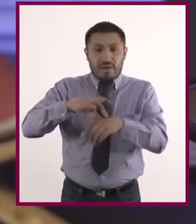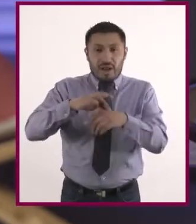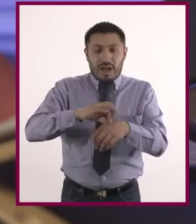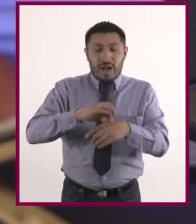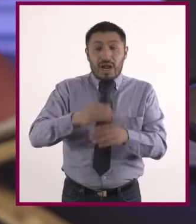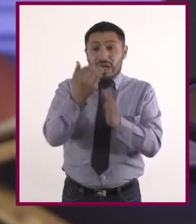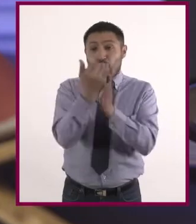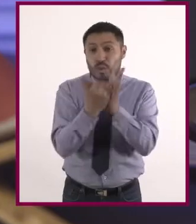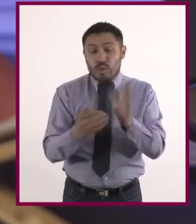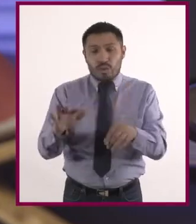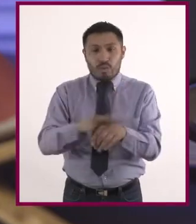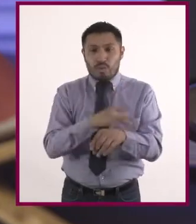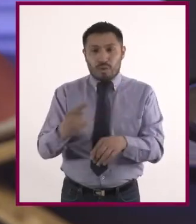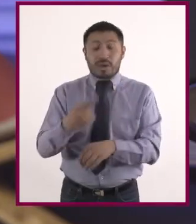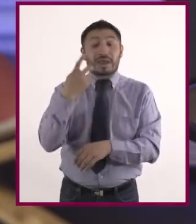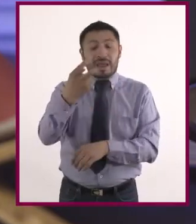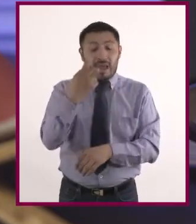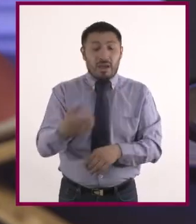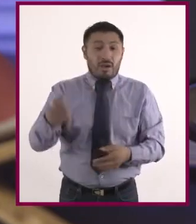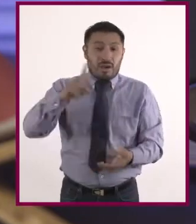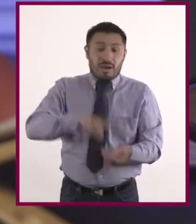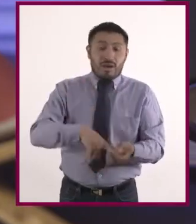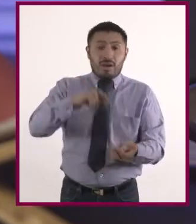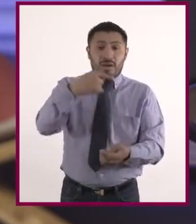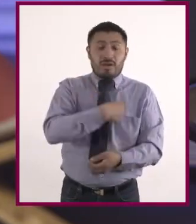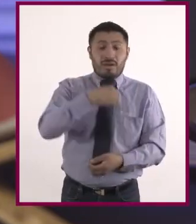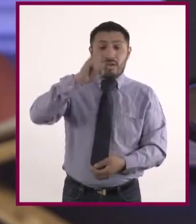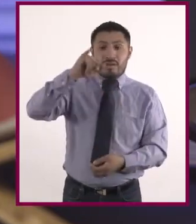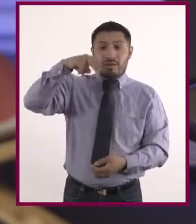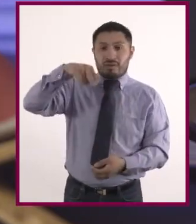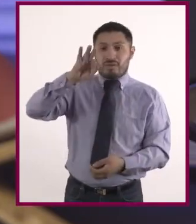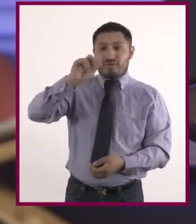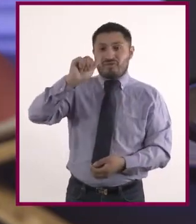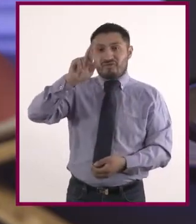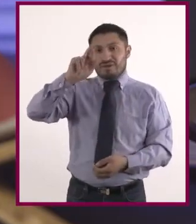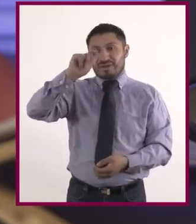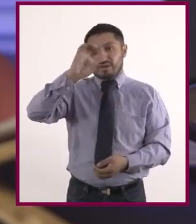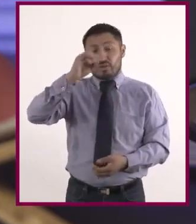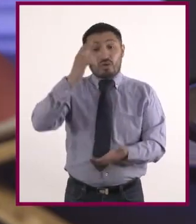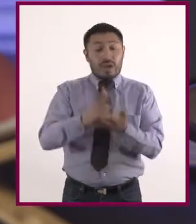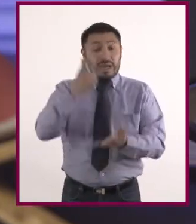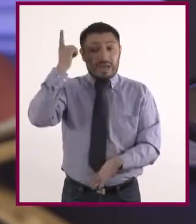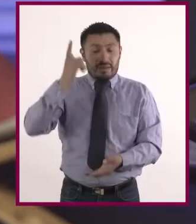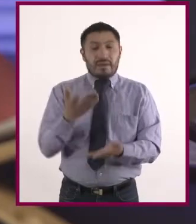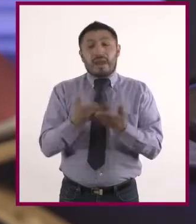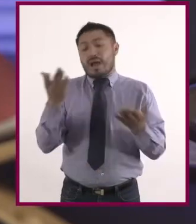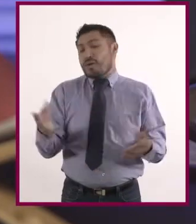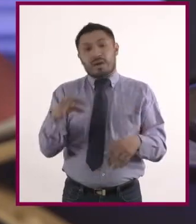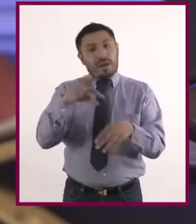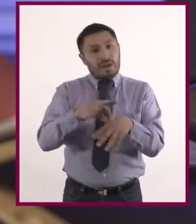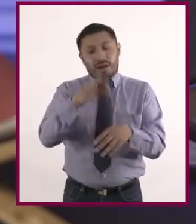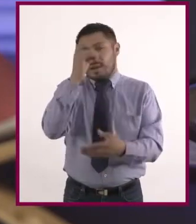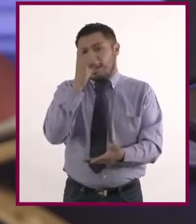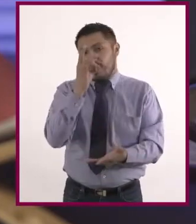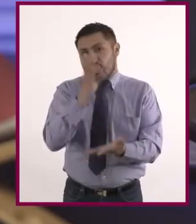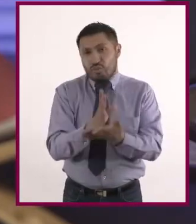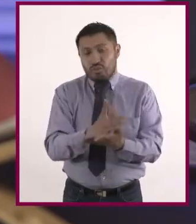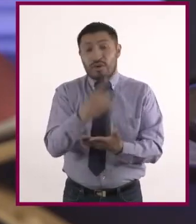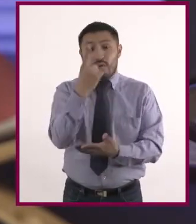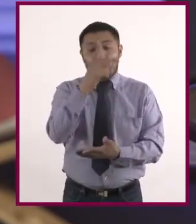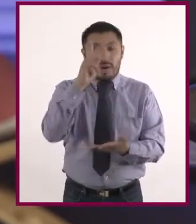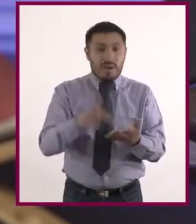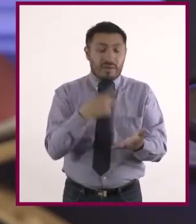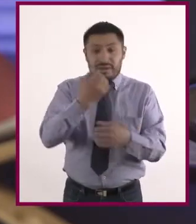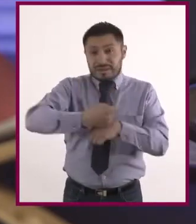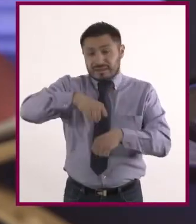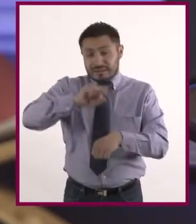de corazón y el infarto que tuvo hace casi medio año. Afortunadamente ya está bien y ya solo come carne una vez a la semana. ¿Qué enfermedades